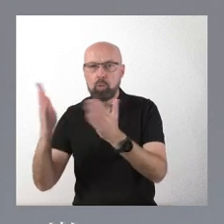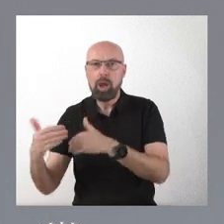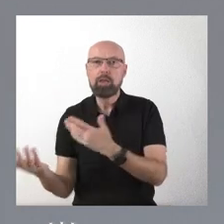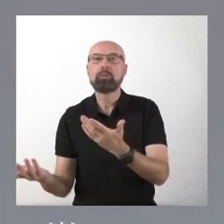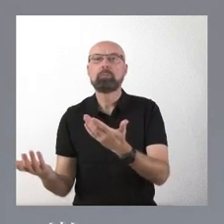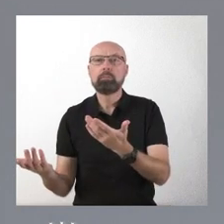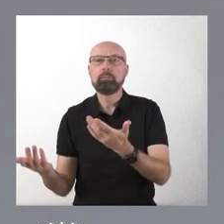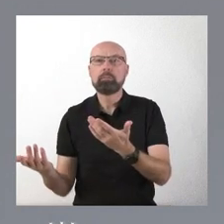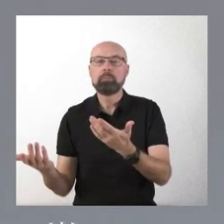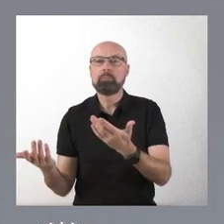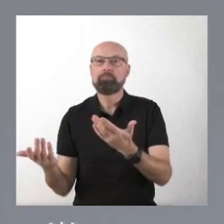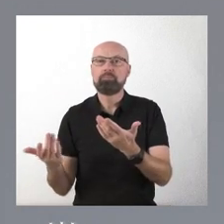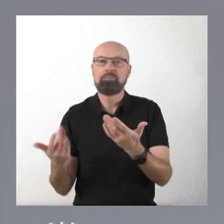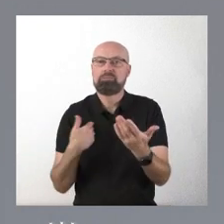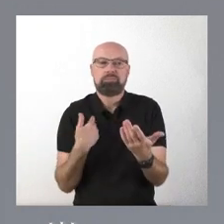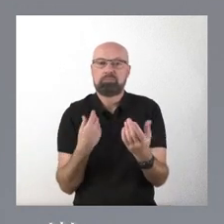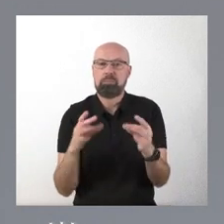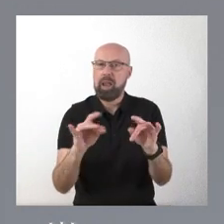se queda en nada.